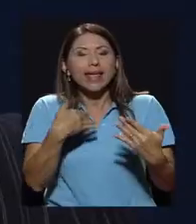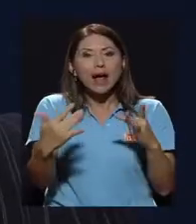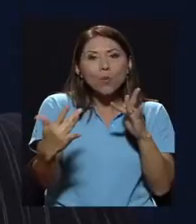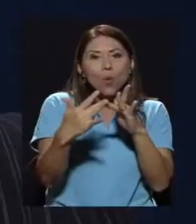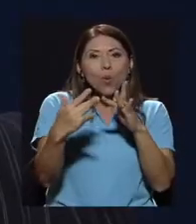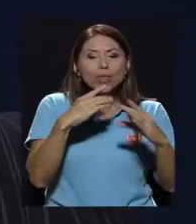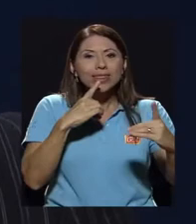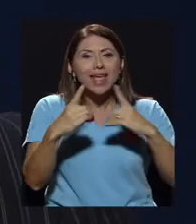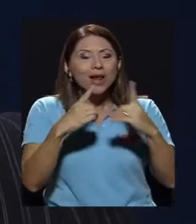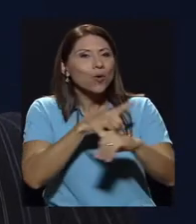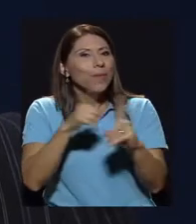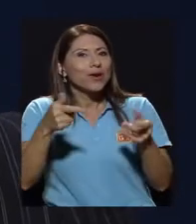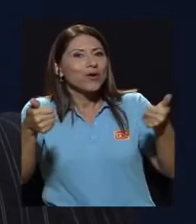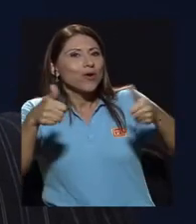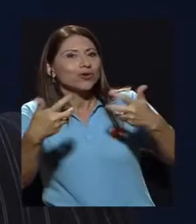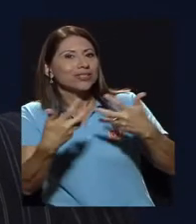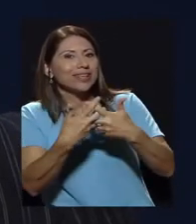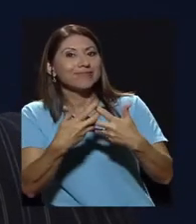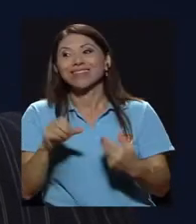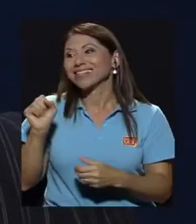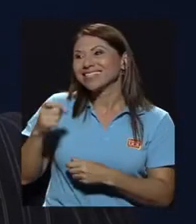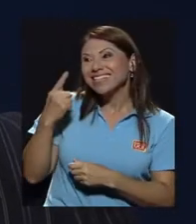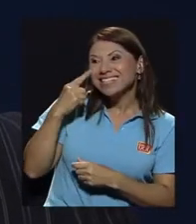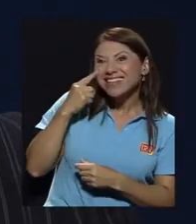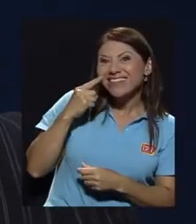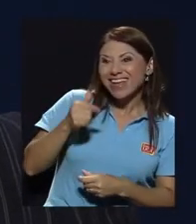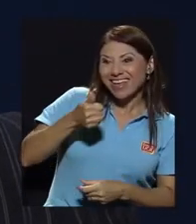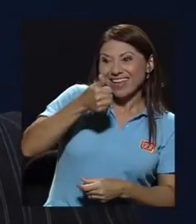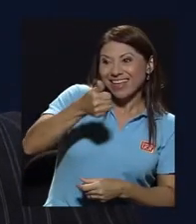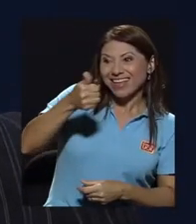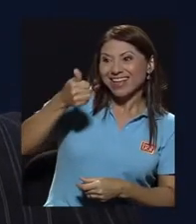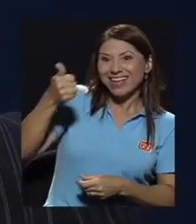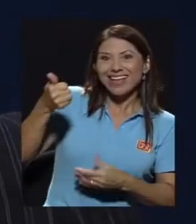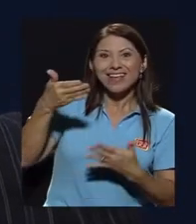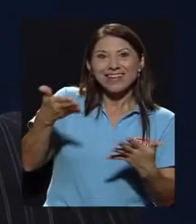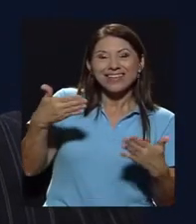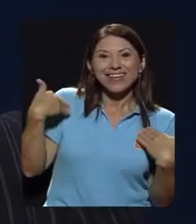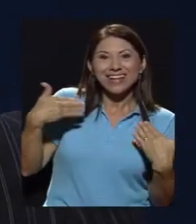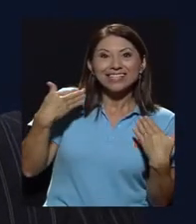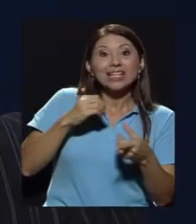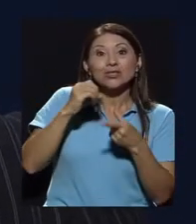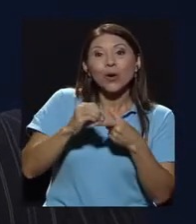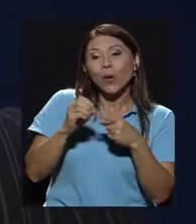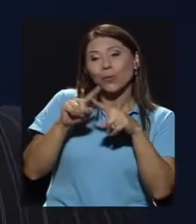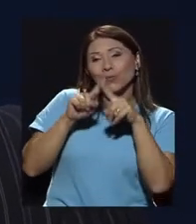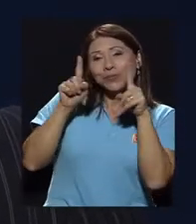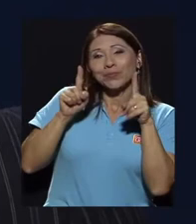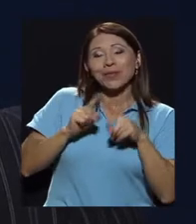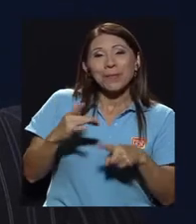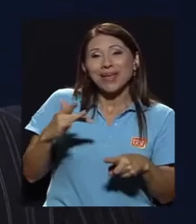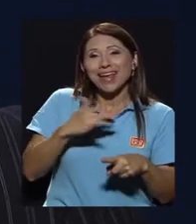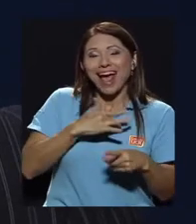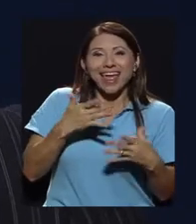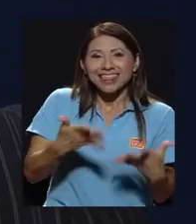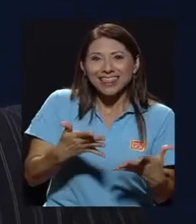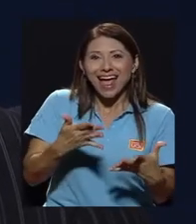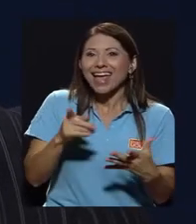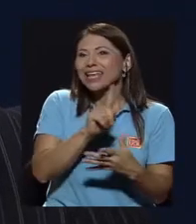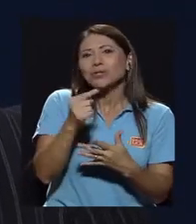no coincide. Sí, el hecho de que tengan muchas manitas felices y muchos me encantan, no dicen más, sino pasa un proceso de